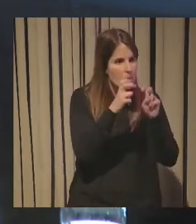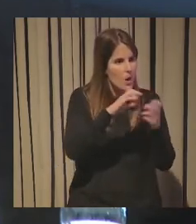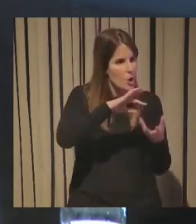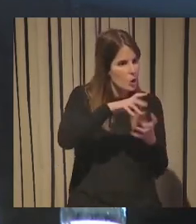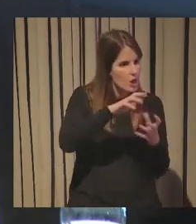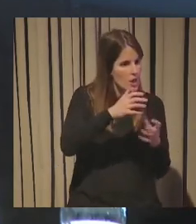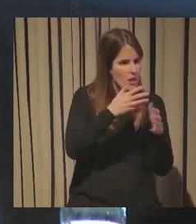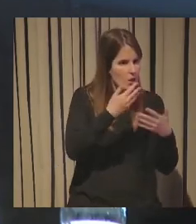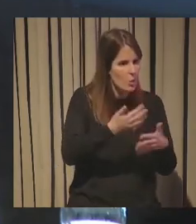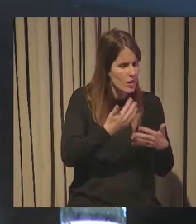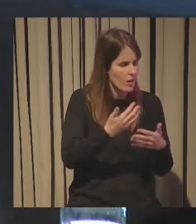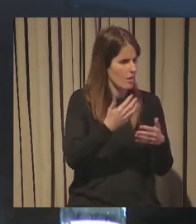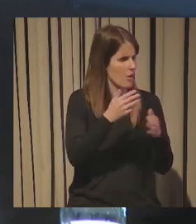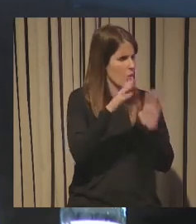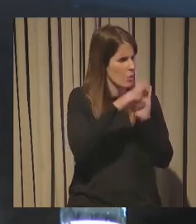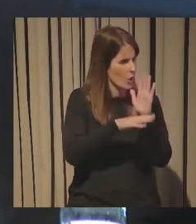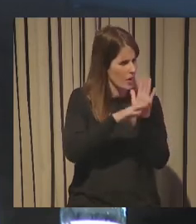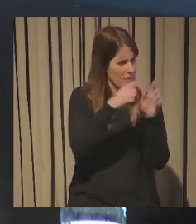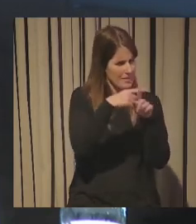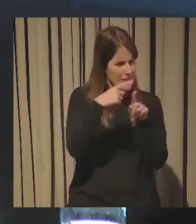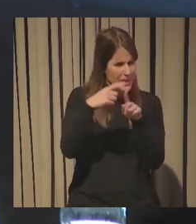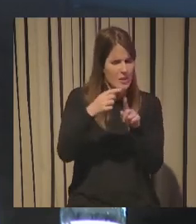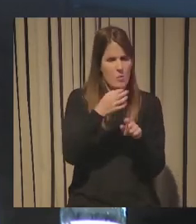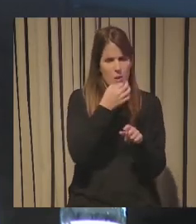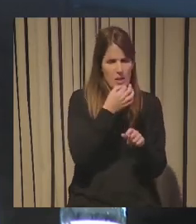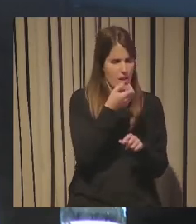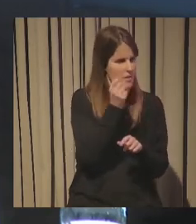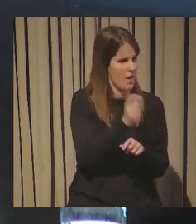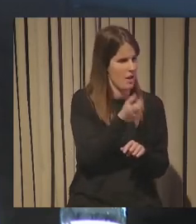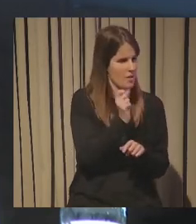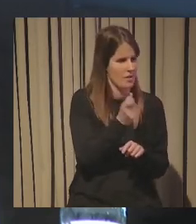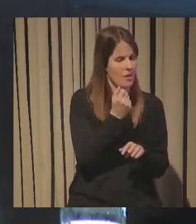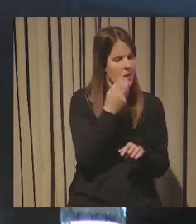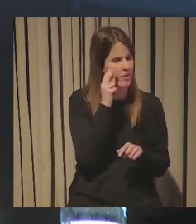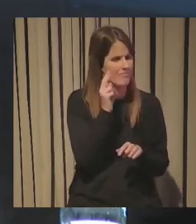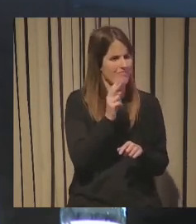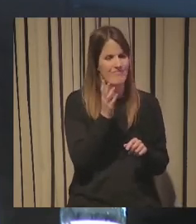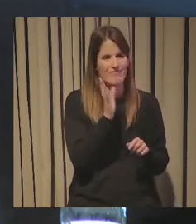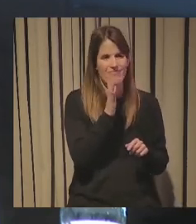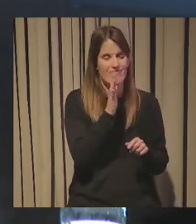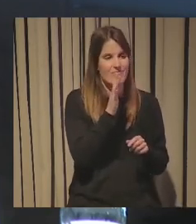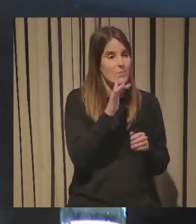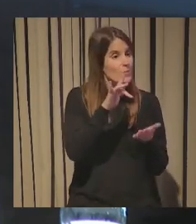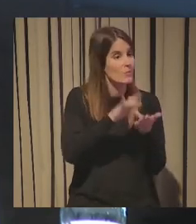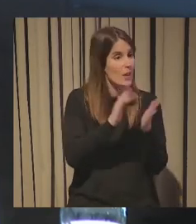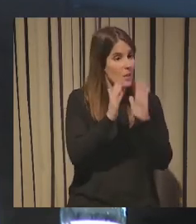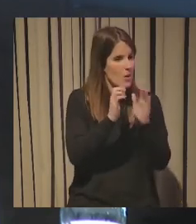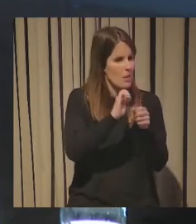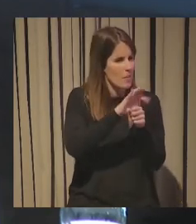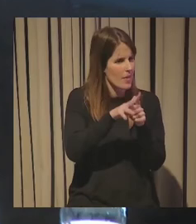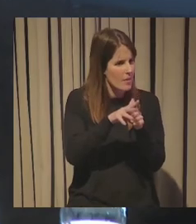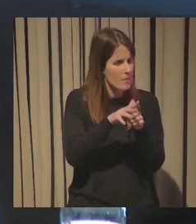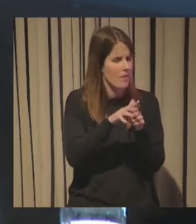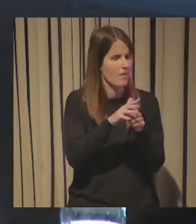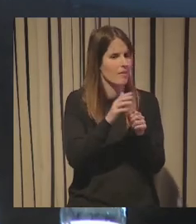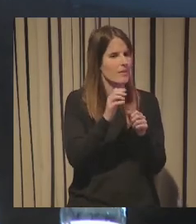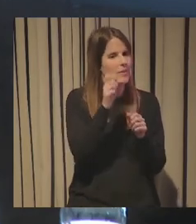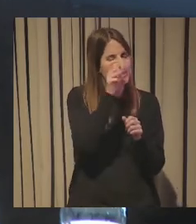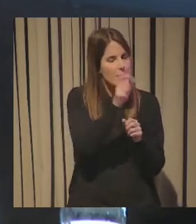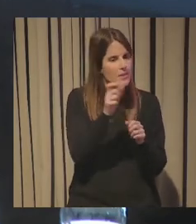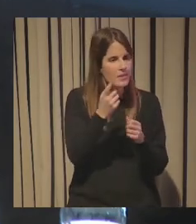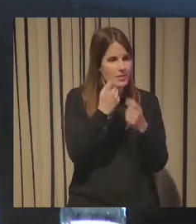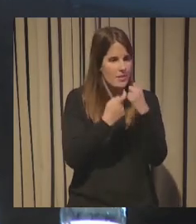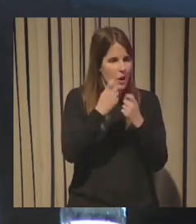en todas las cadenas todas las tardes se ha visto claramente que con la pandemia la gente quiere estar informada en el